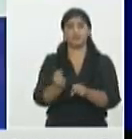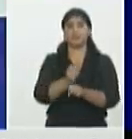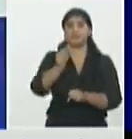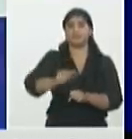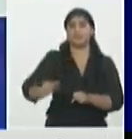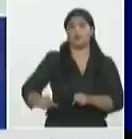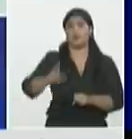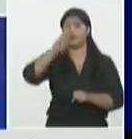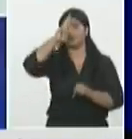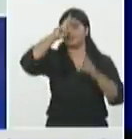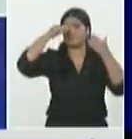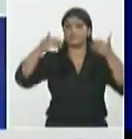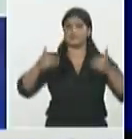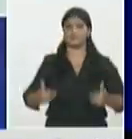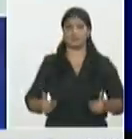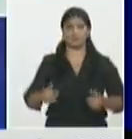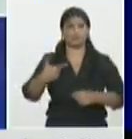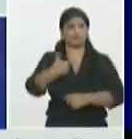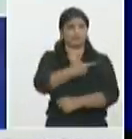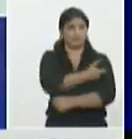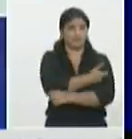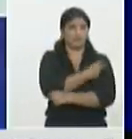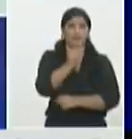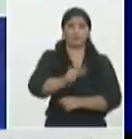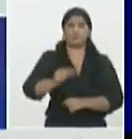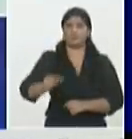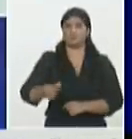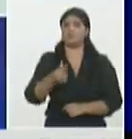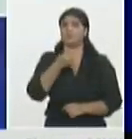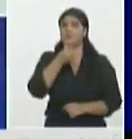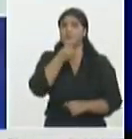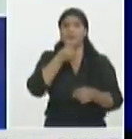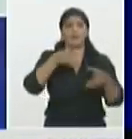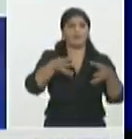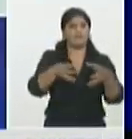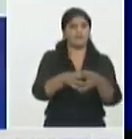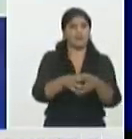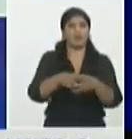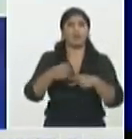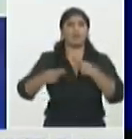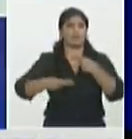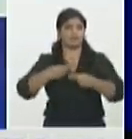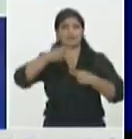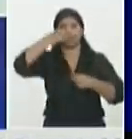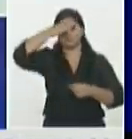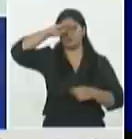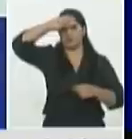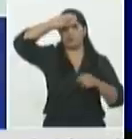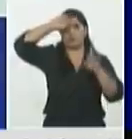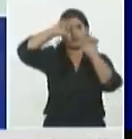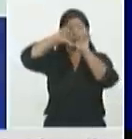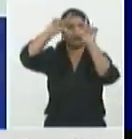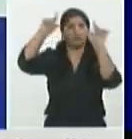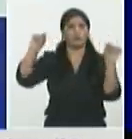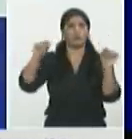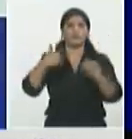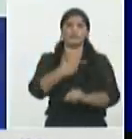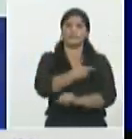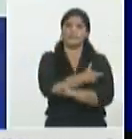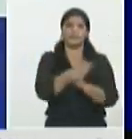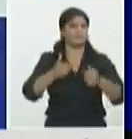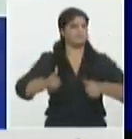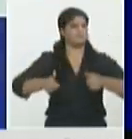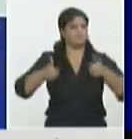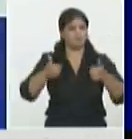salud y grupos de riesgo que se está realizando en todo el territorio nacional pues también prácticamente